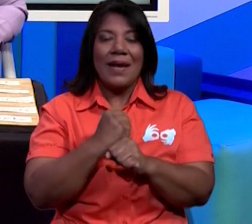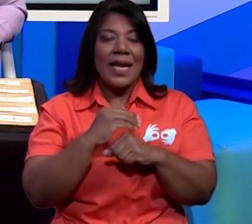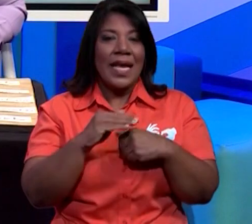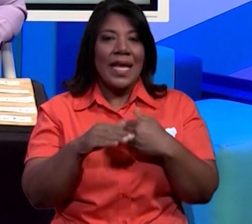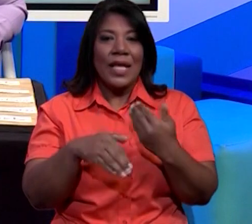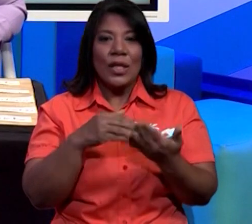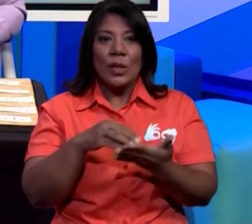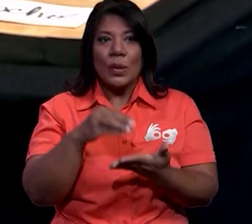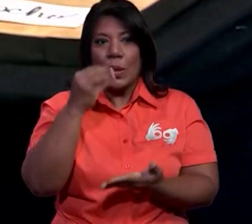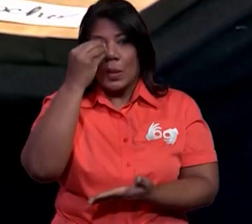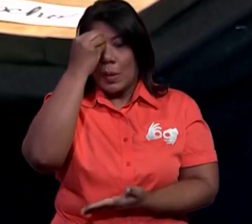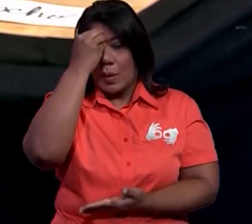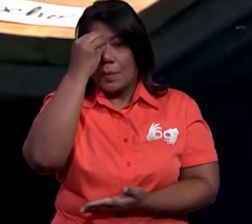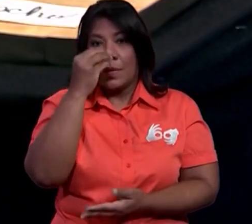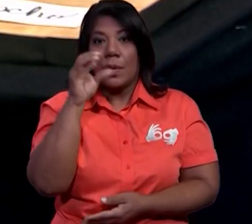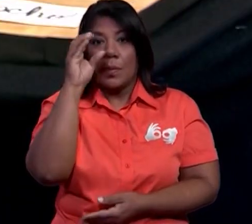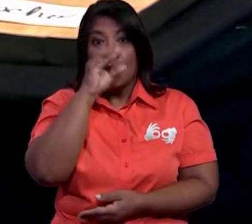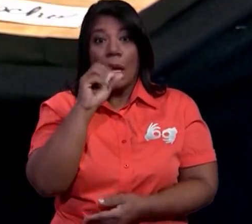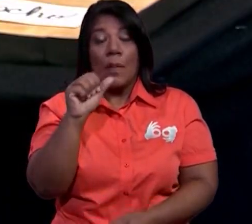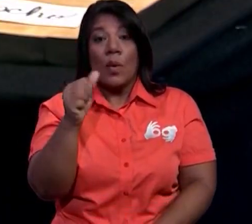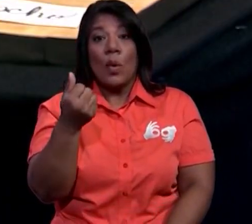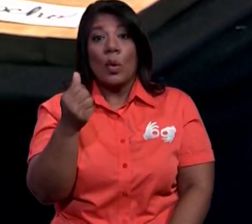Observamos otra, 20,